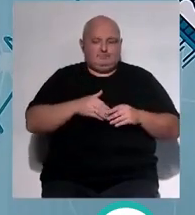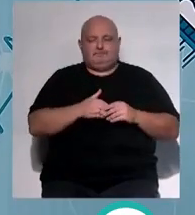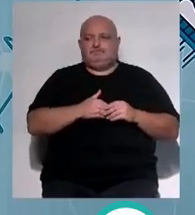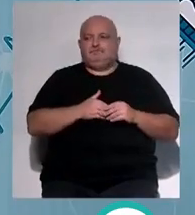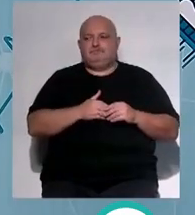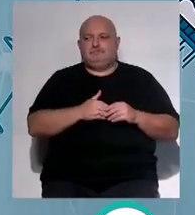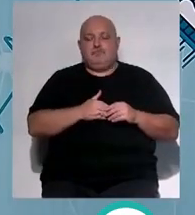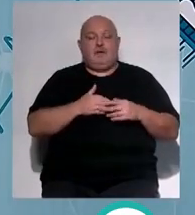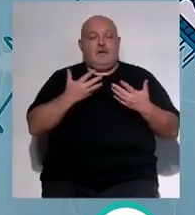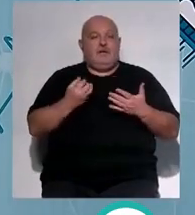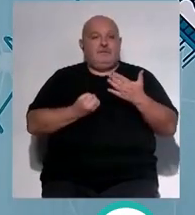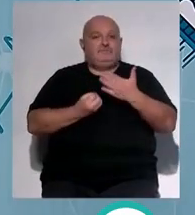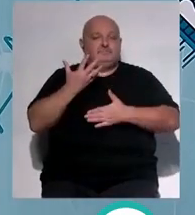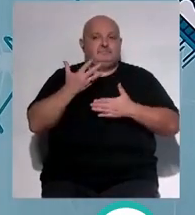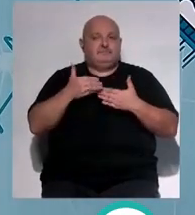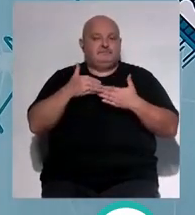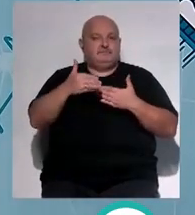la apuesta por